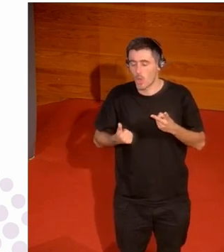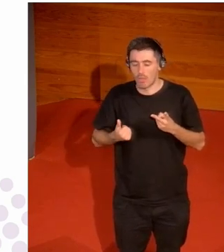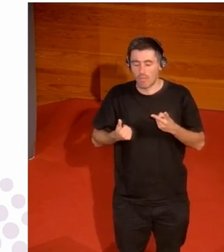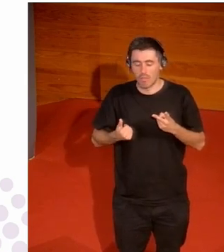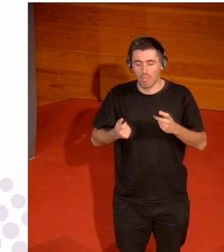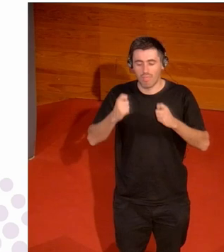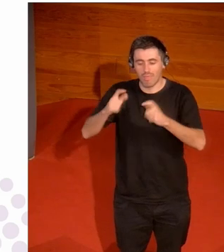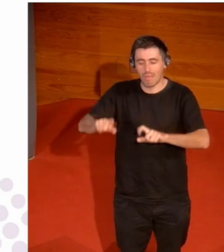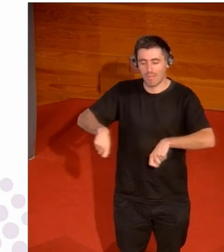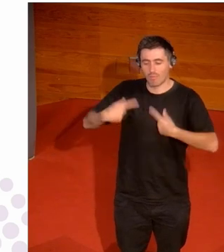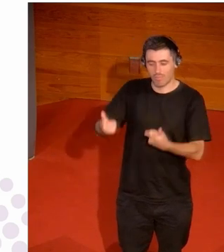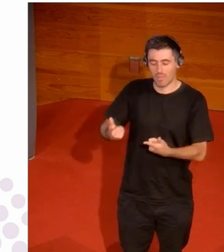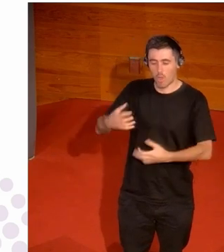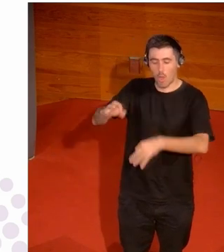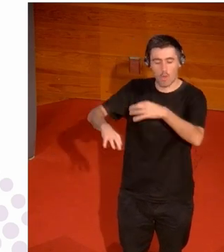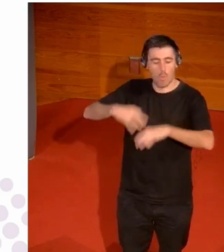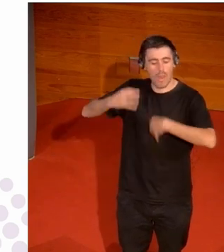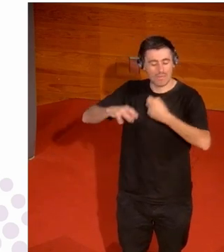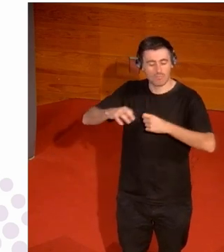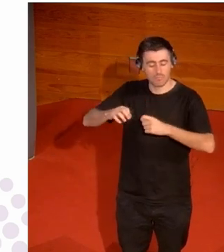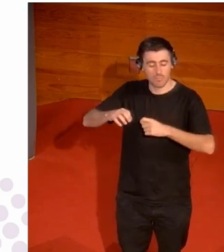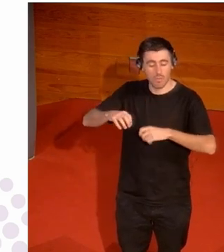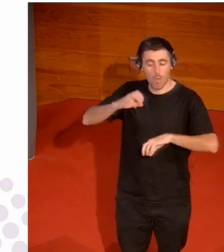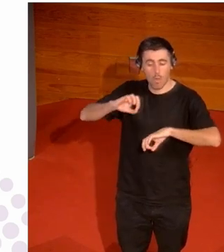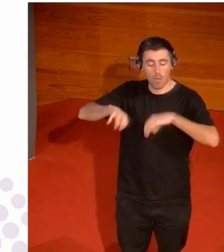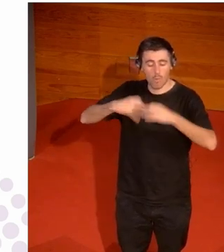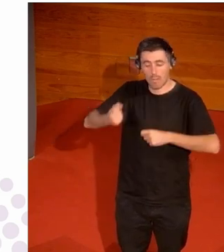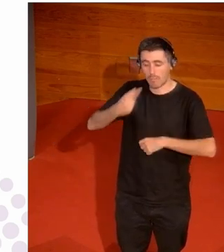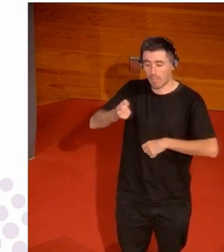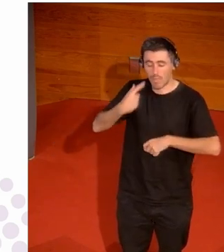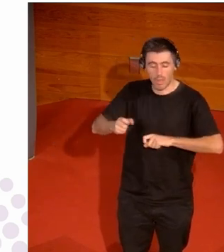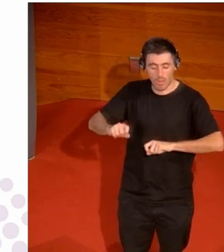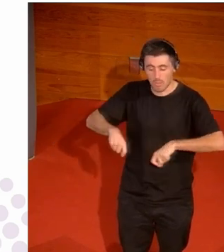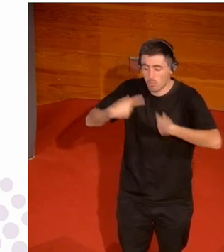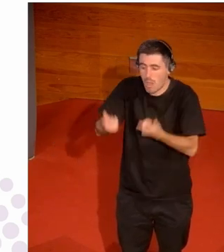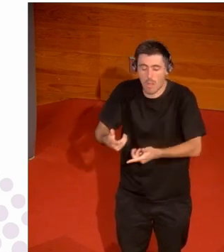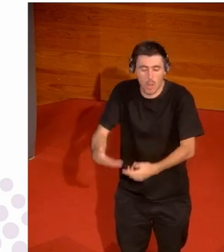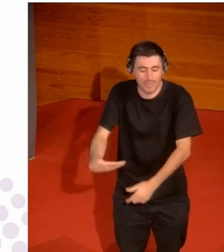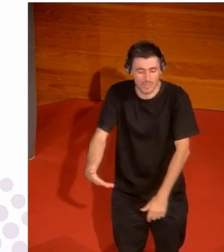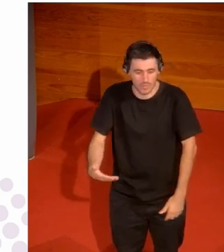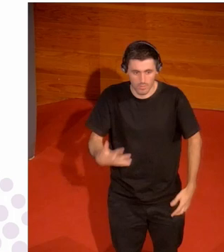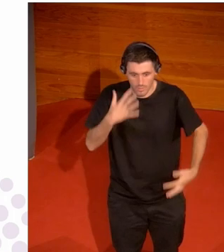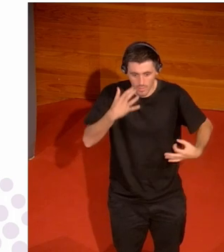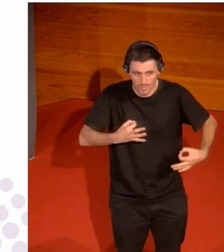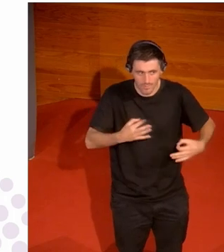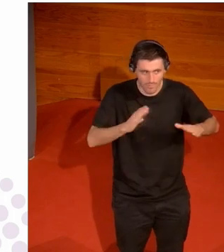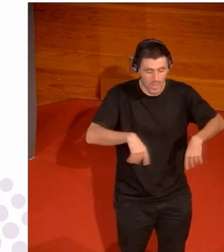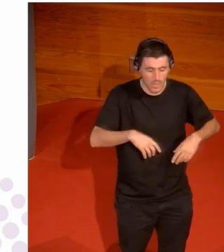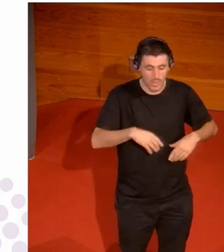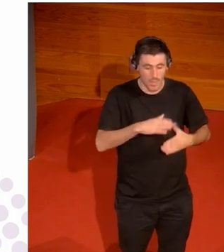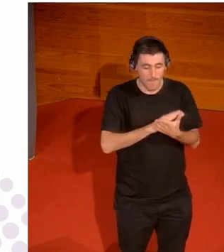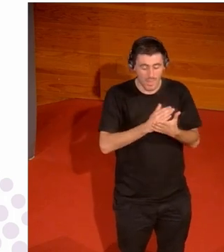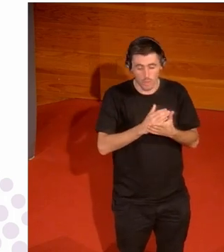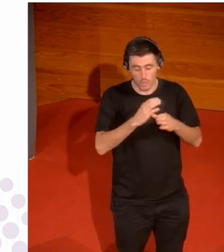naturalizando el hecho de hormonarse cuando eso para la juventud que que está en los medios de comunicación